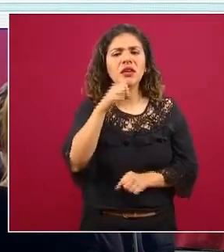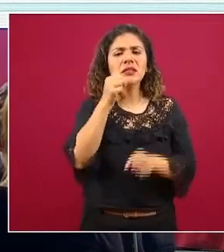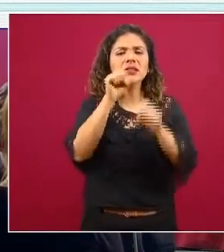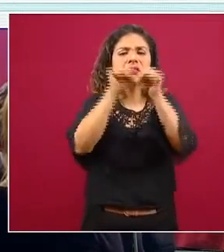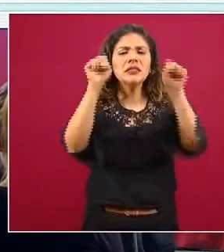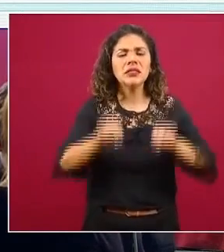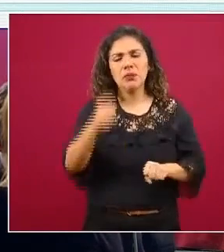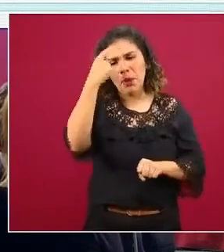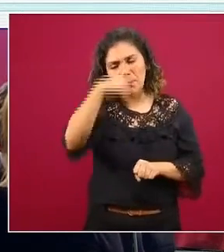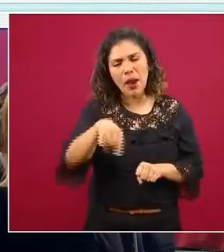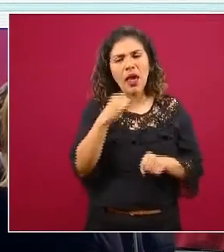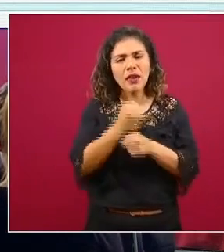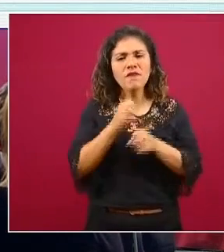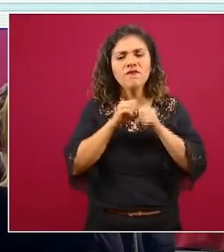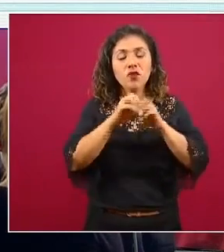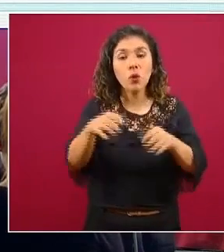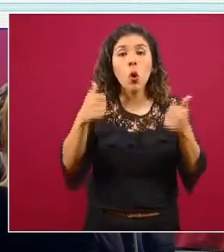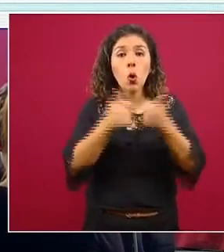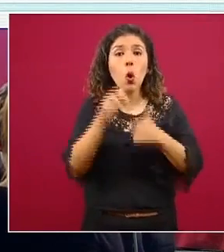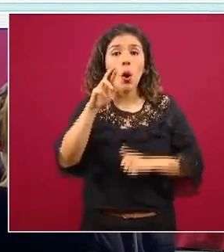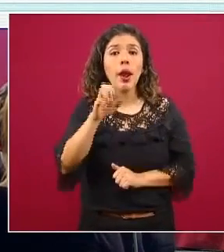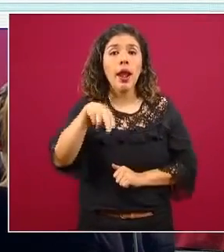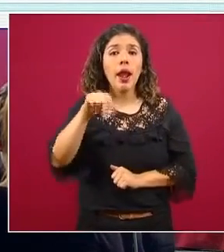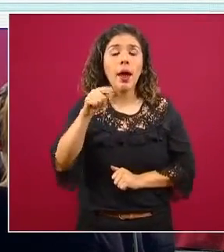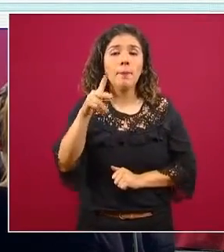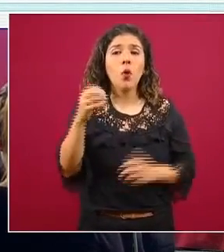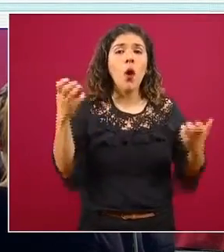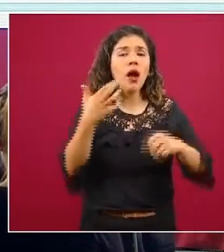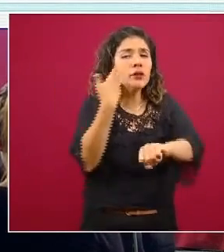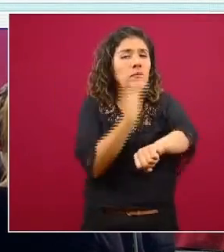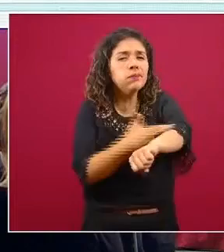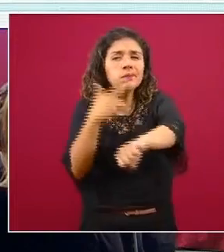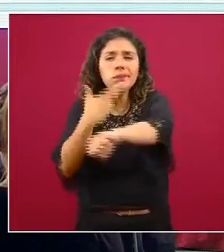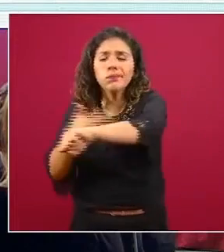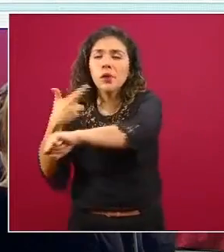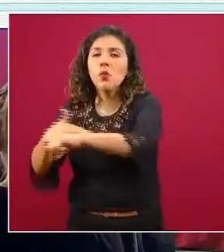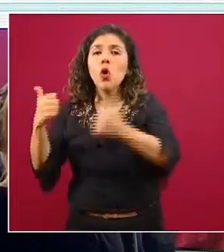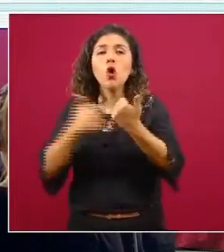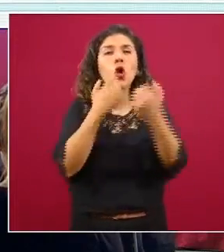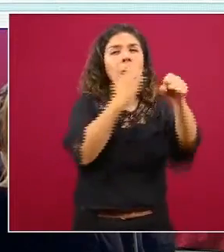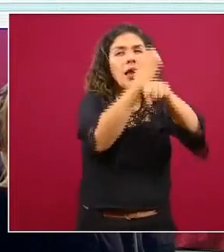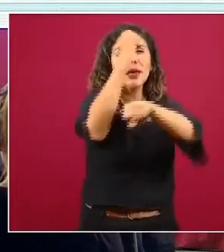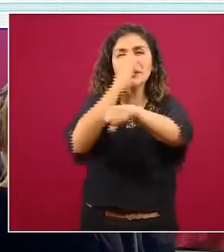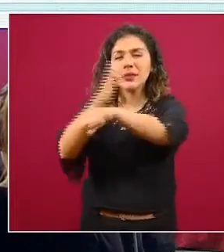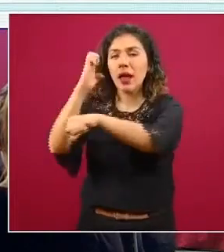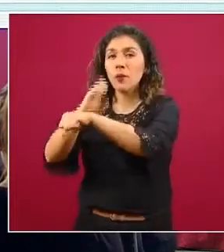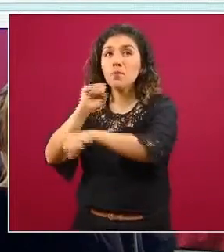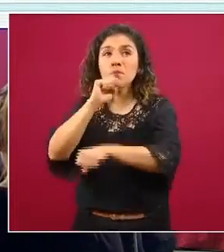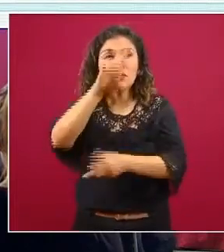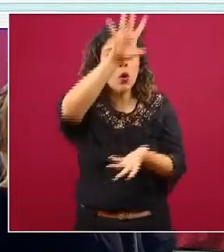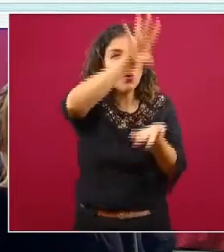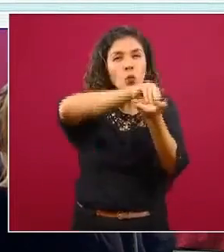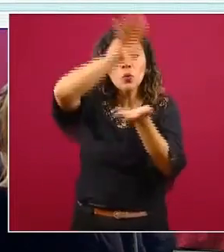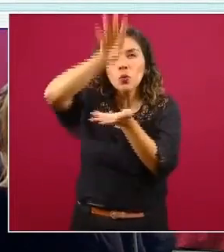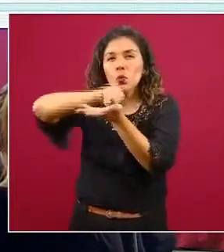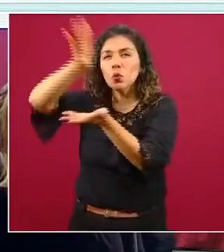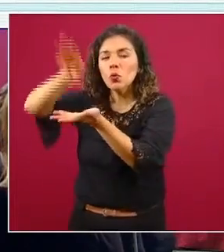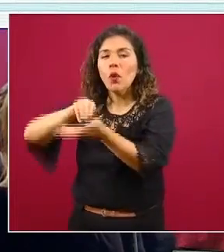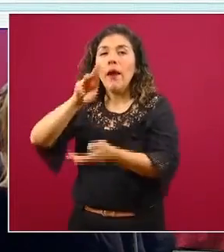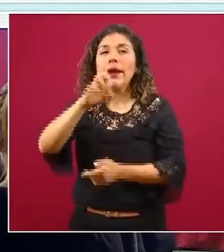el que RENAPO con cada una de las entidades ha establecido el mecanismo para que de los registros civiles que son